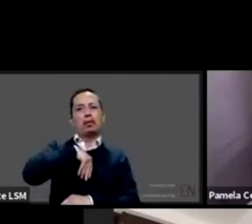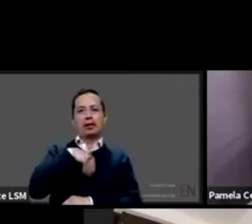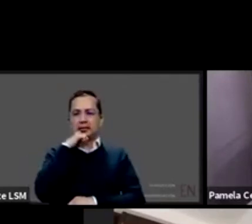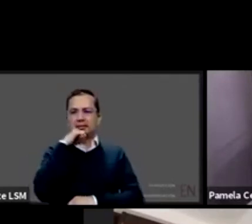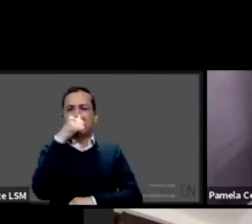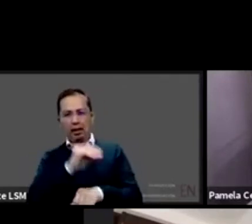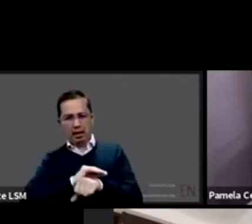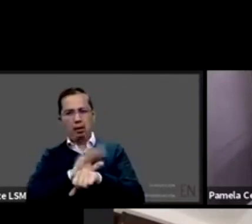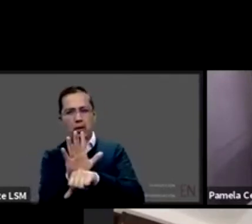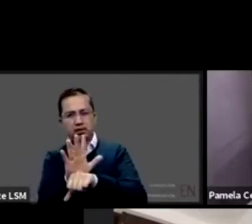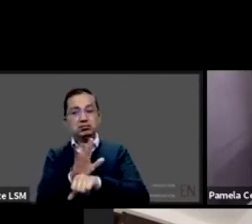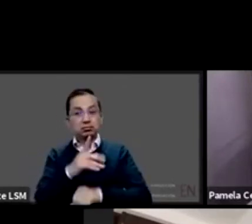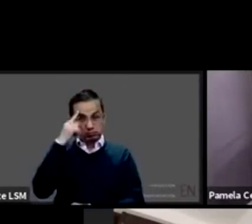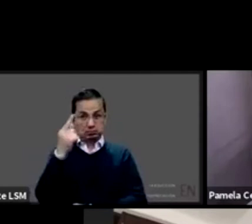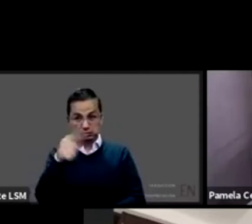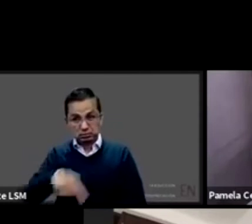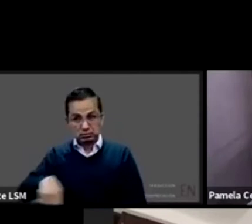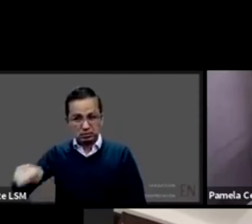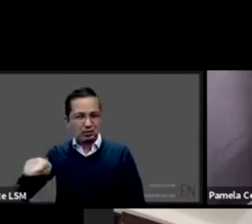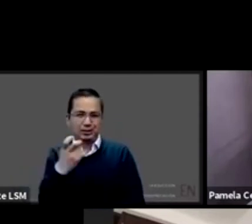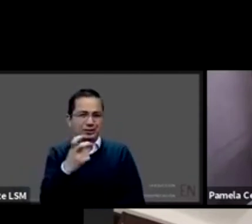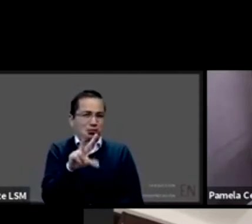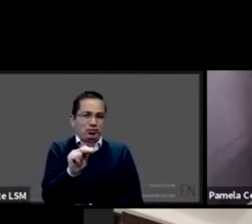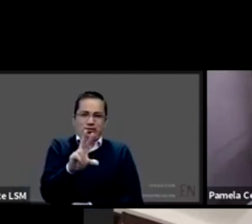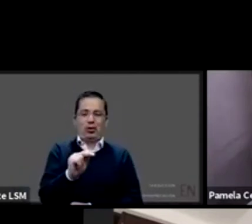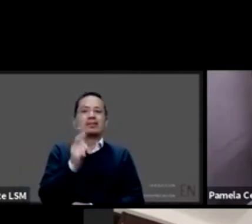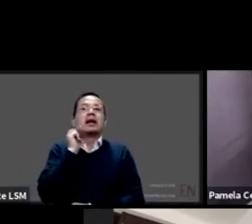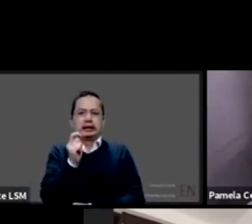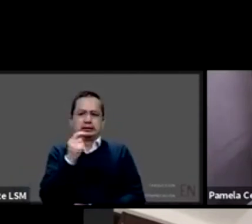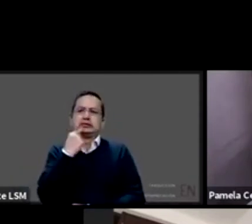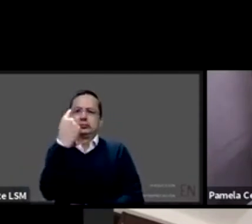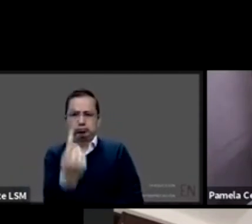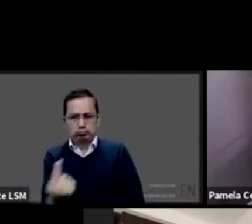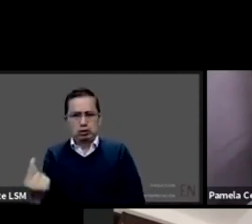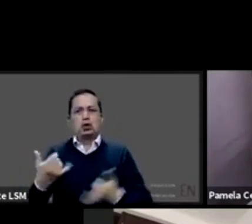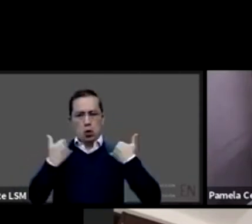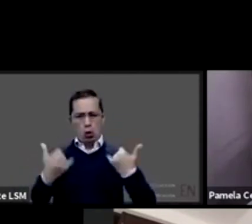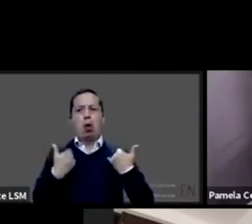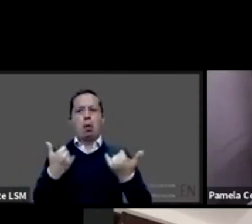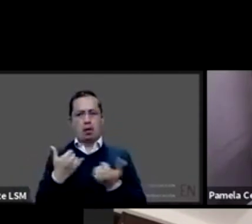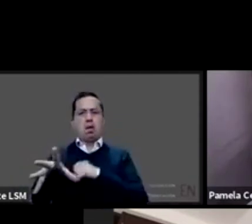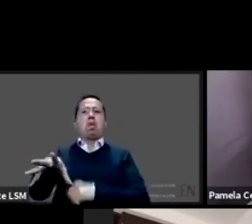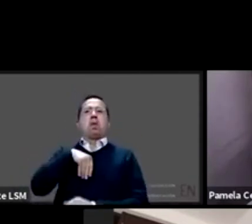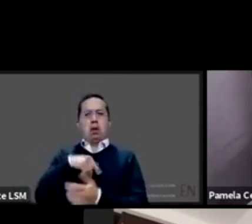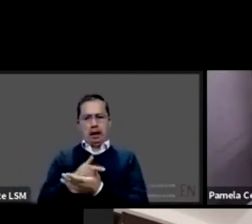vaya a presentar un cuadro grave o vaya a fallecer. Desafortunadamente,